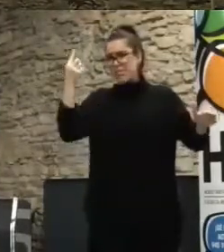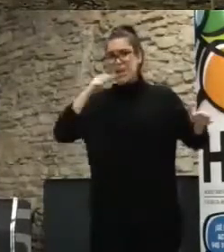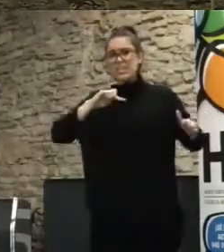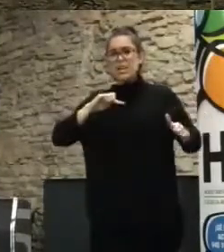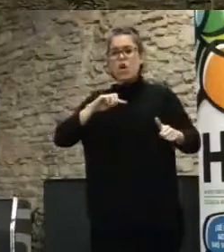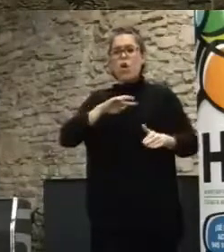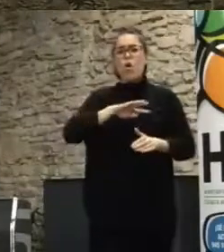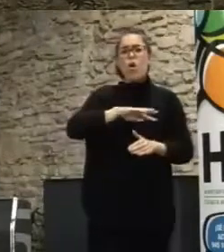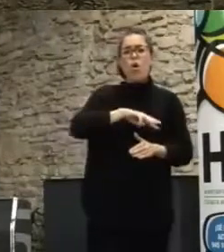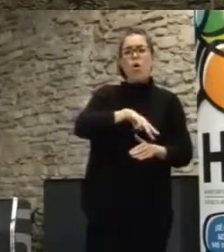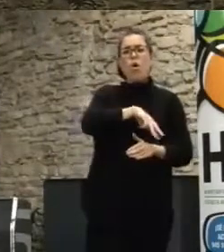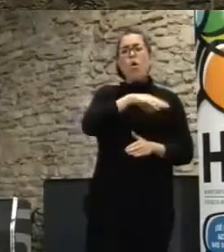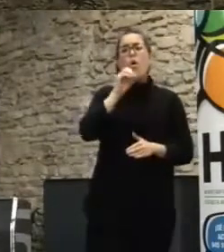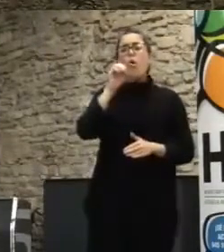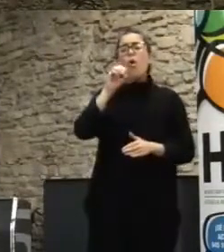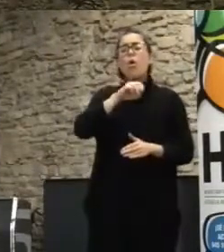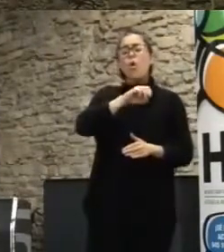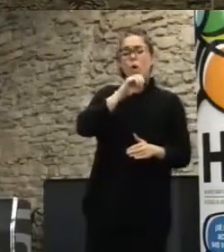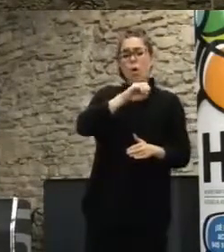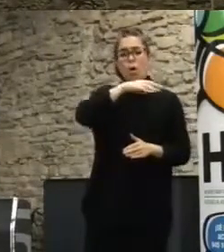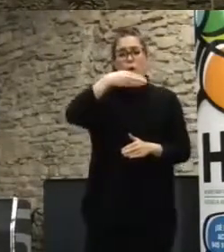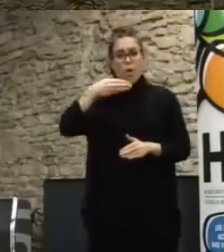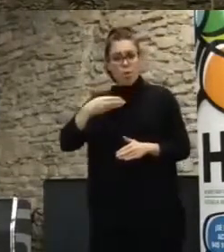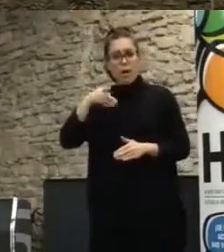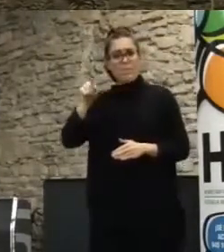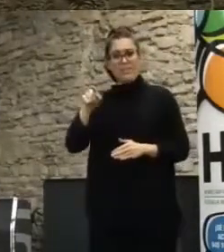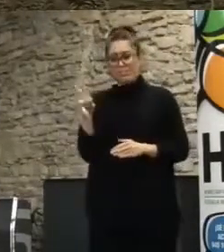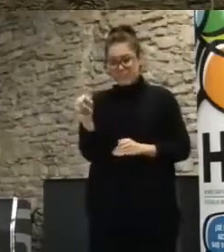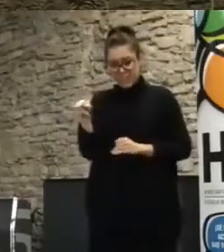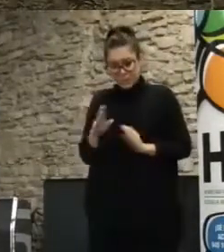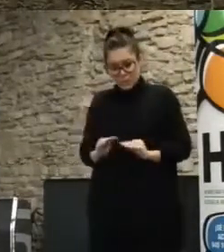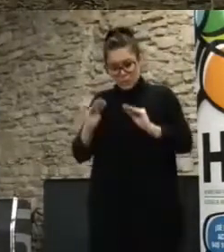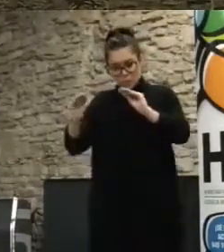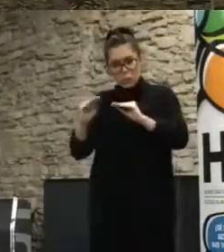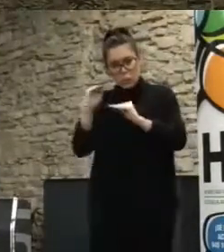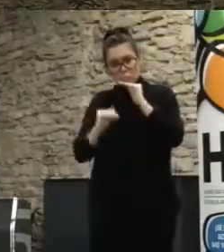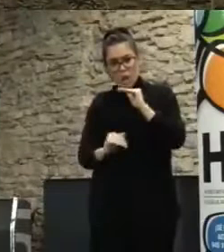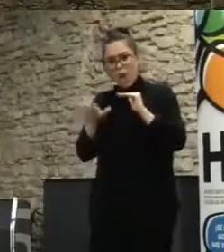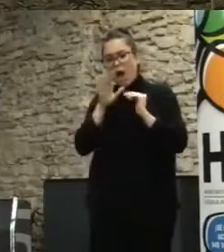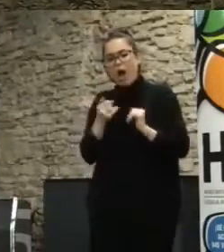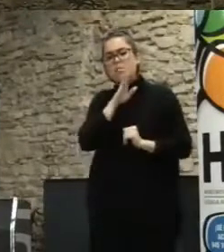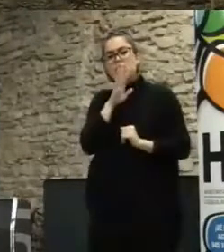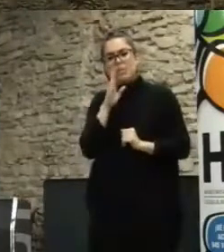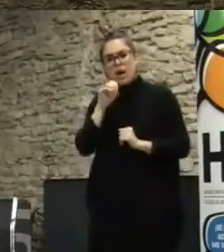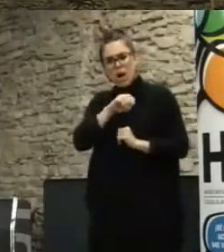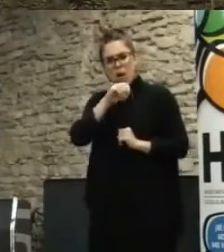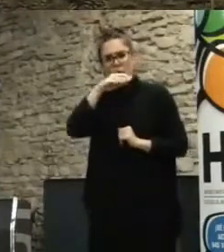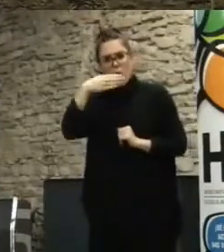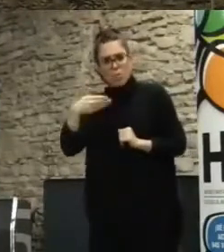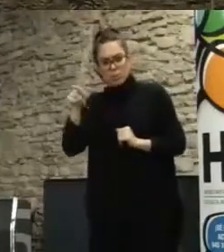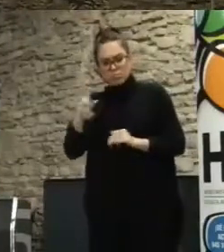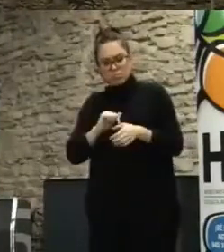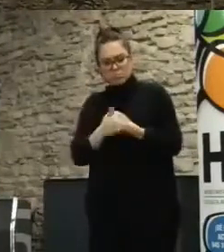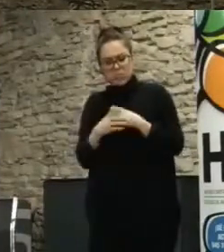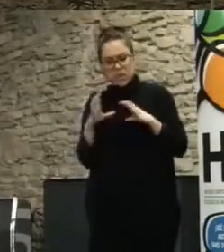y Noved Noved, del gobierno abierto de Obama, la mamá del gobierno abierto, que va a empezar a colaborar ahora con nosotros, con Medellín, se quedó flipada,